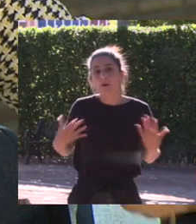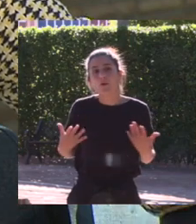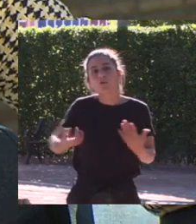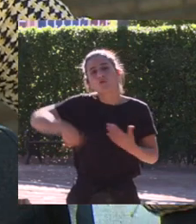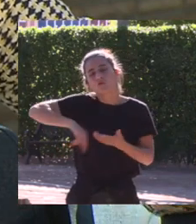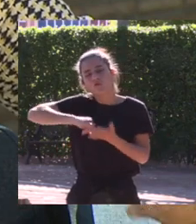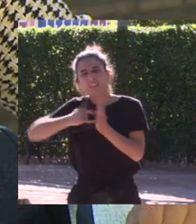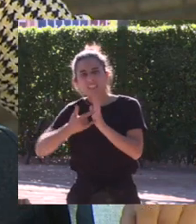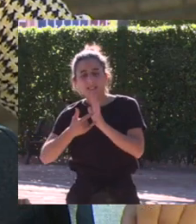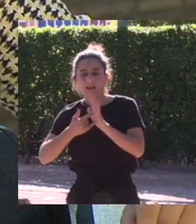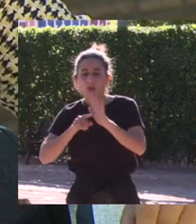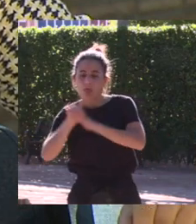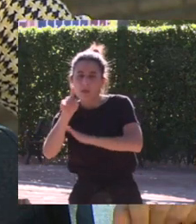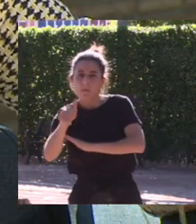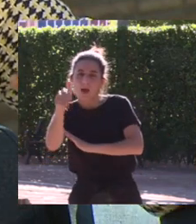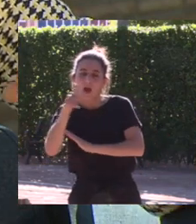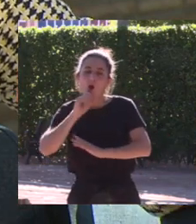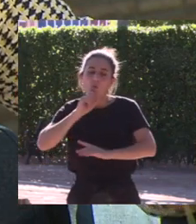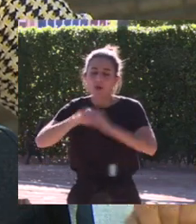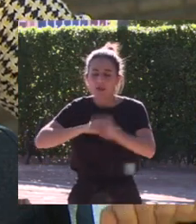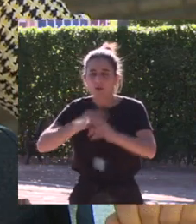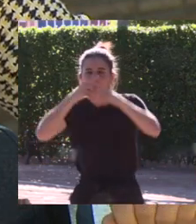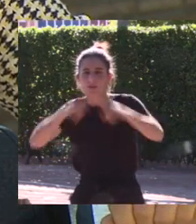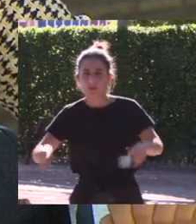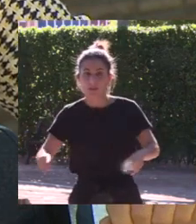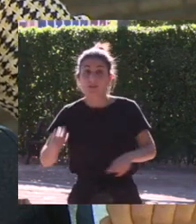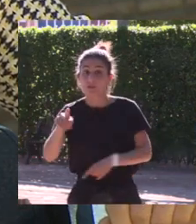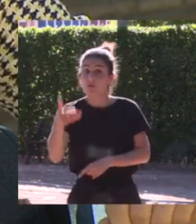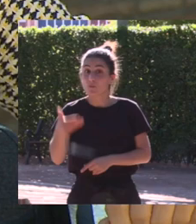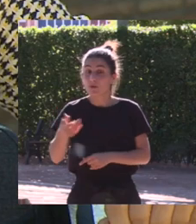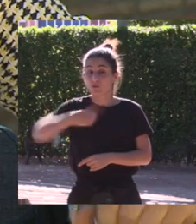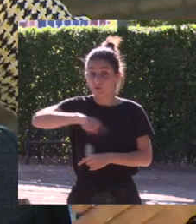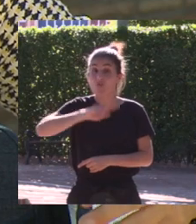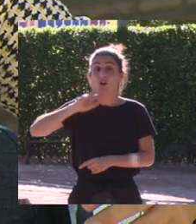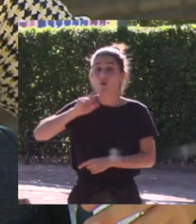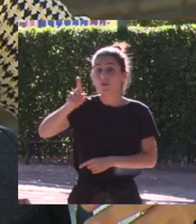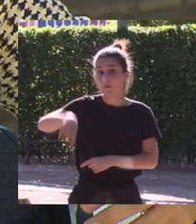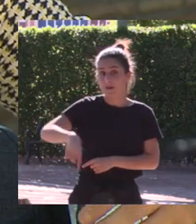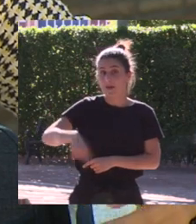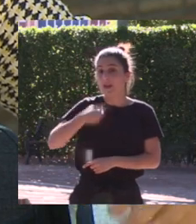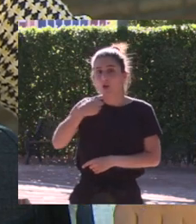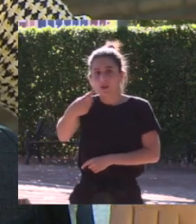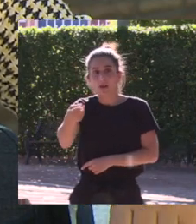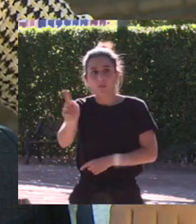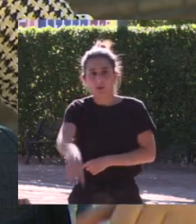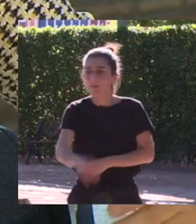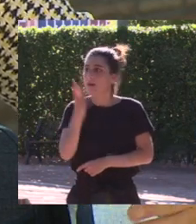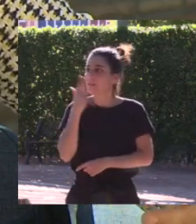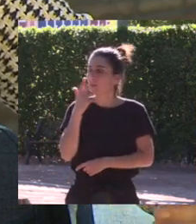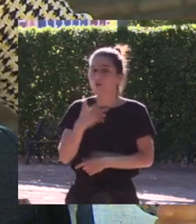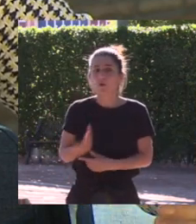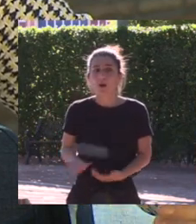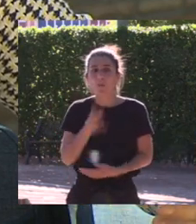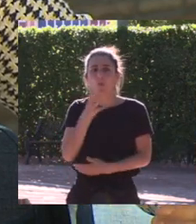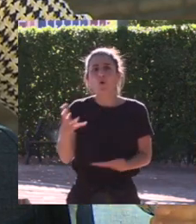más técnica desarrollan otras maneras de hacer las cosas y eso es importante que lo pongamos en valor que hablemos de ello al final ¿por qué en